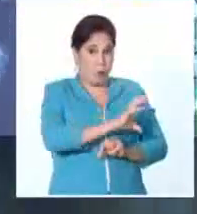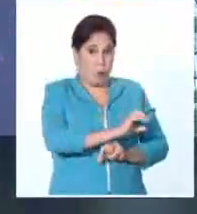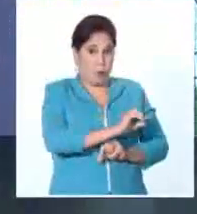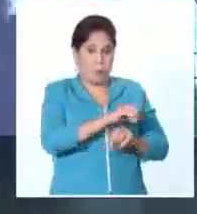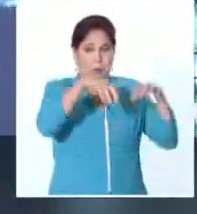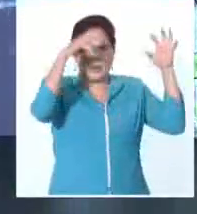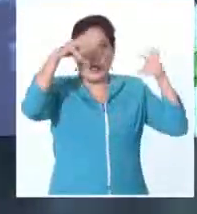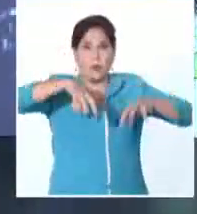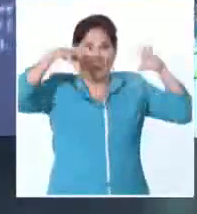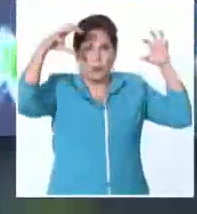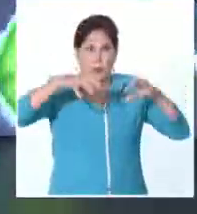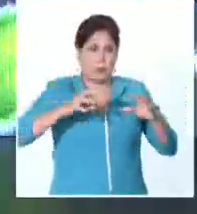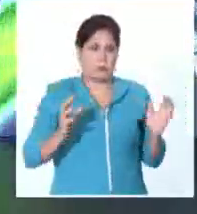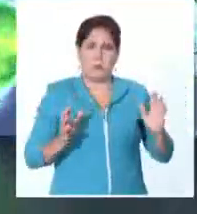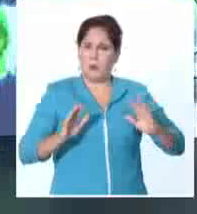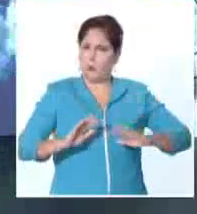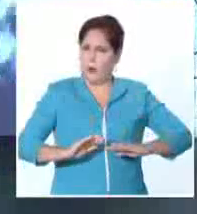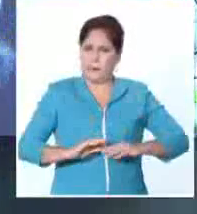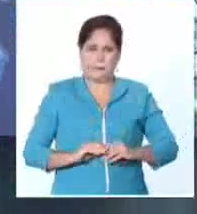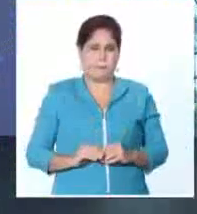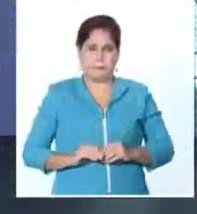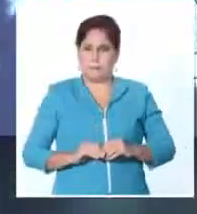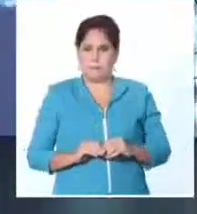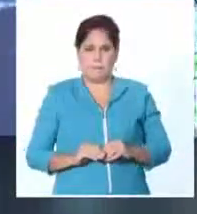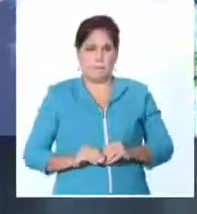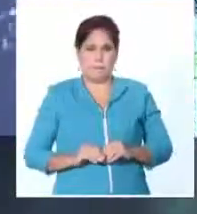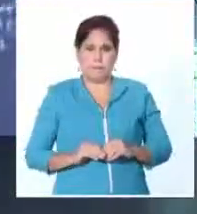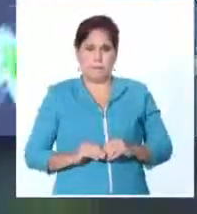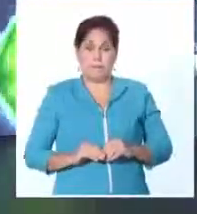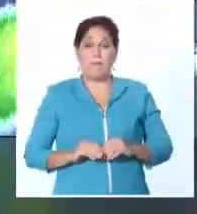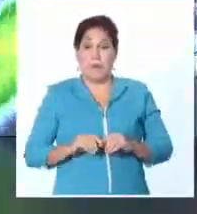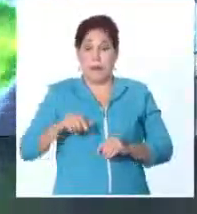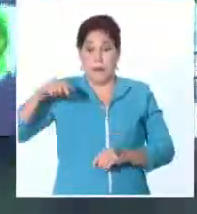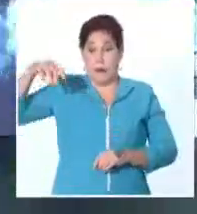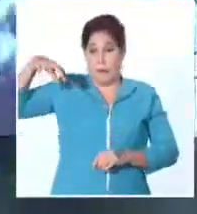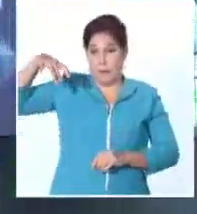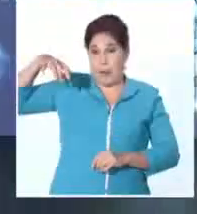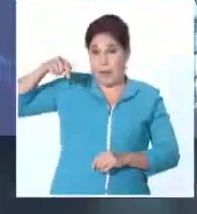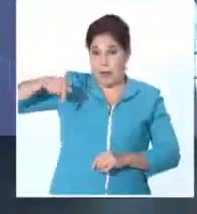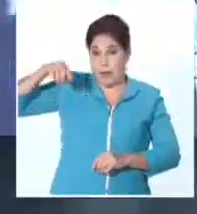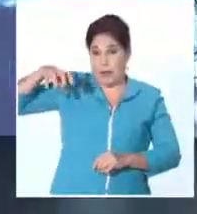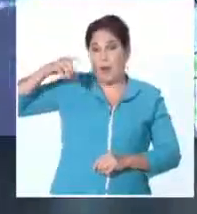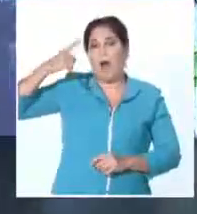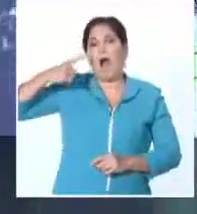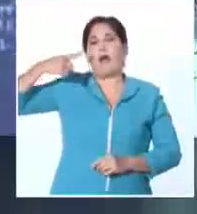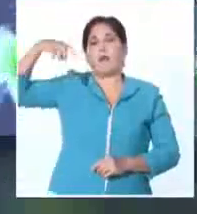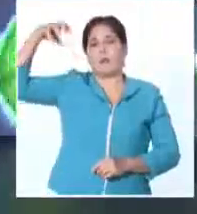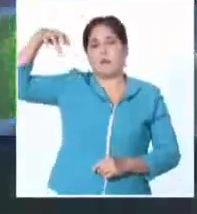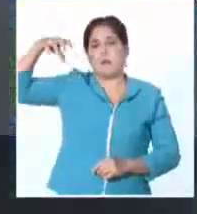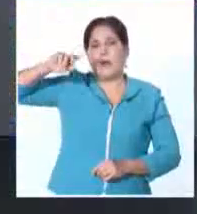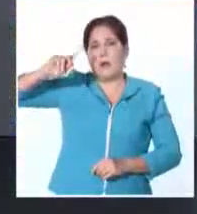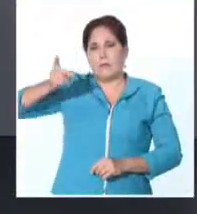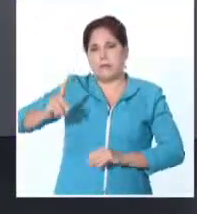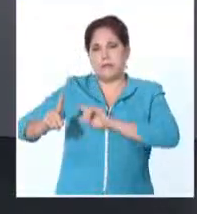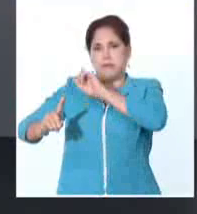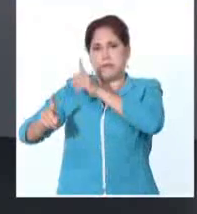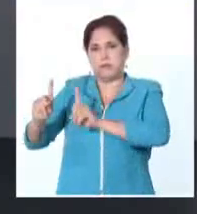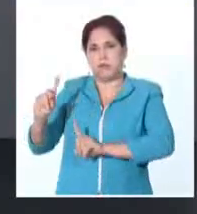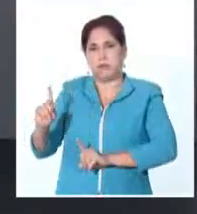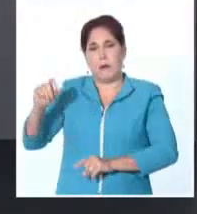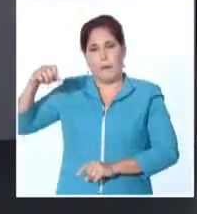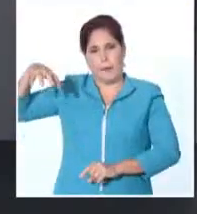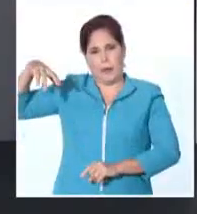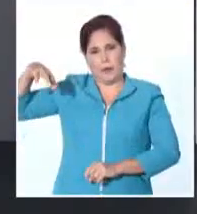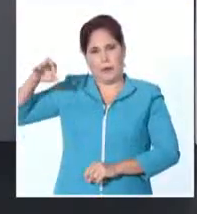Pero ha ocurrido principalmente hacia la provincia de Pinar del Río algunos chubascos y tormentas eléctricas. Por eso se